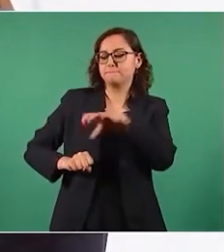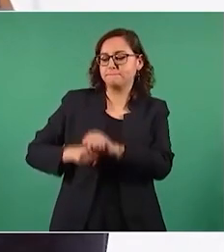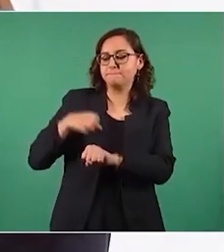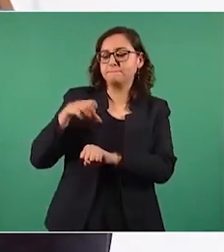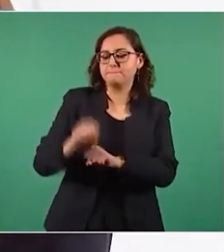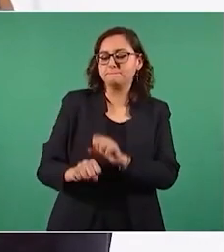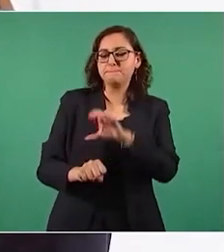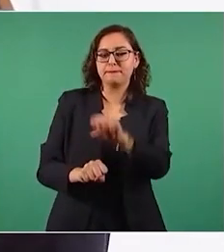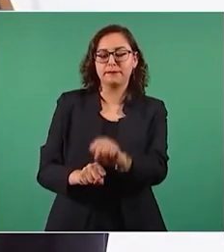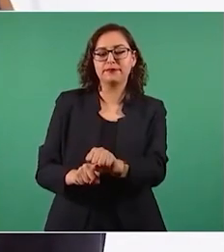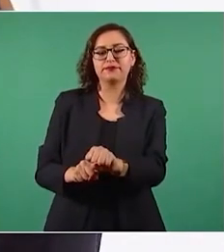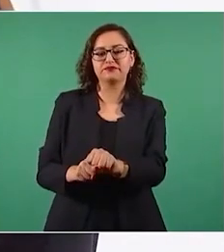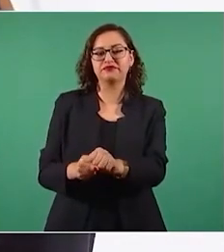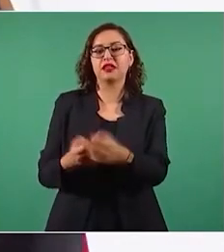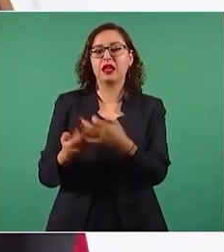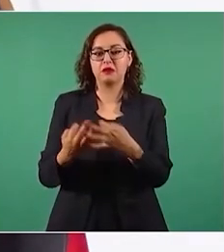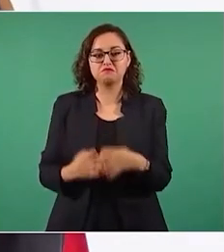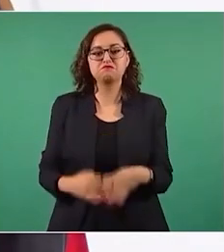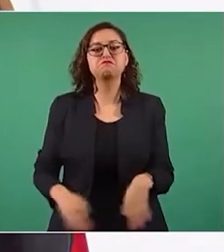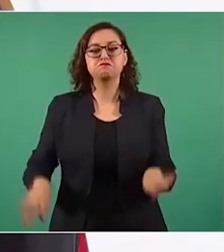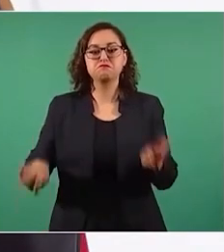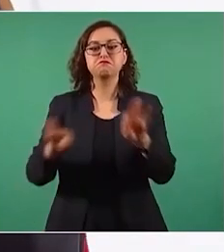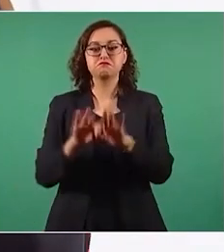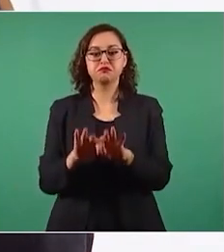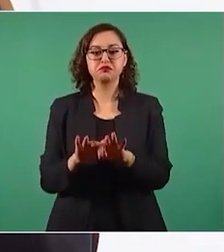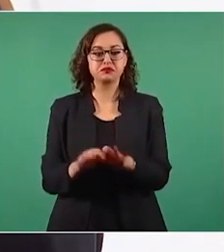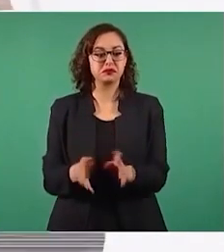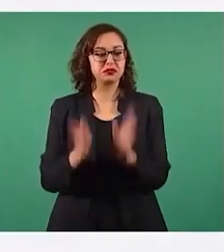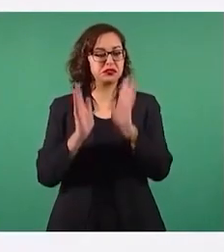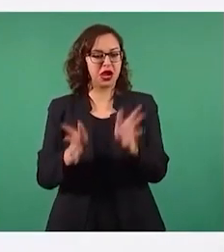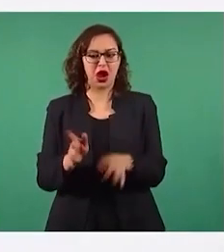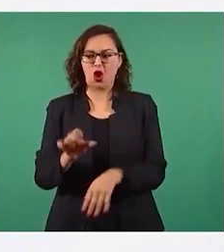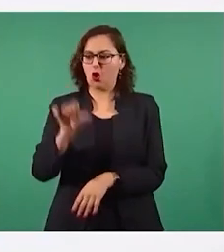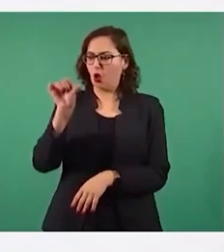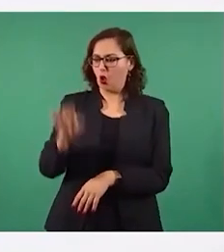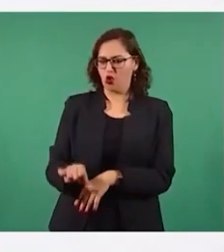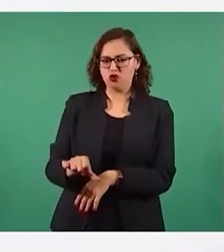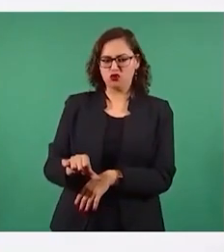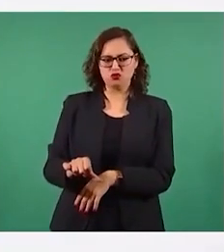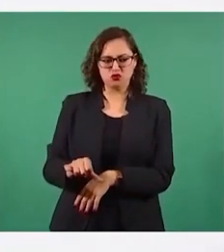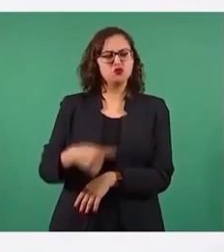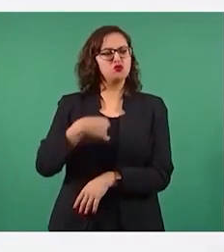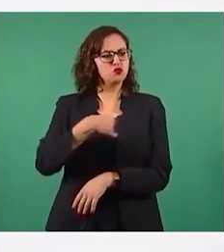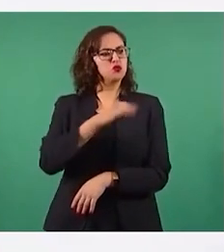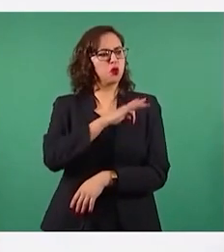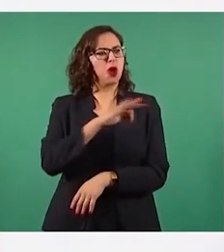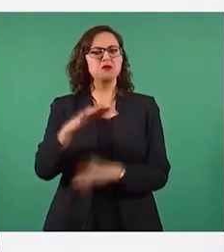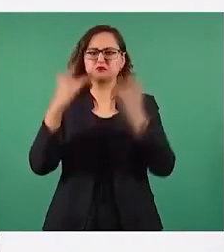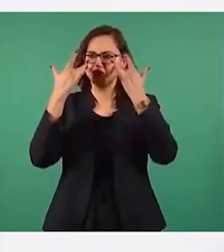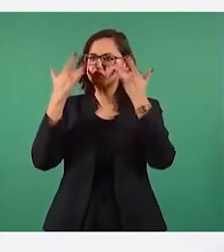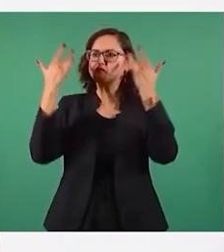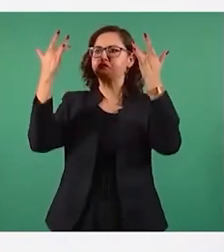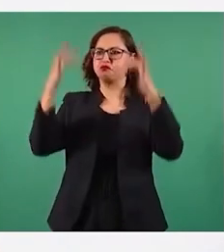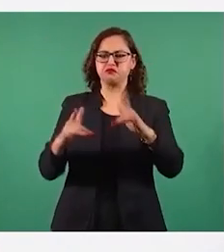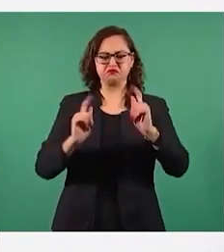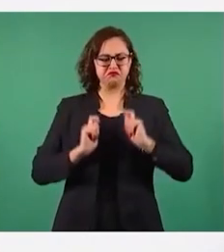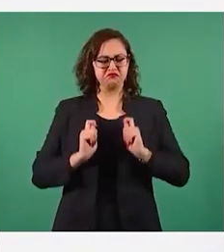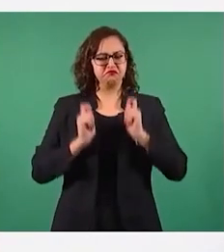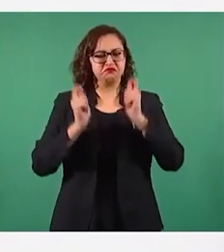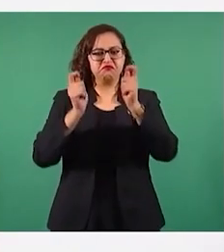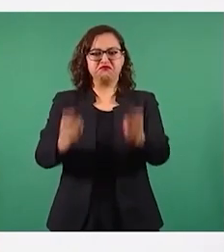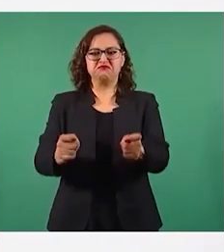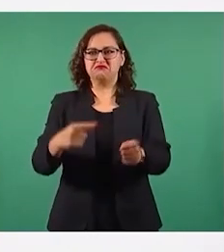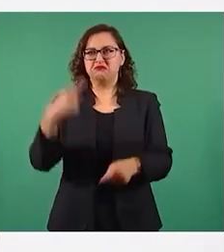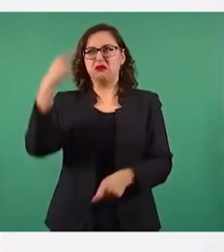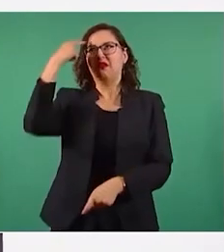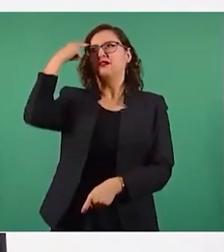periodo que hasta podría dejar ahora mismo la presidencia sin sentirme mal con mi conciencia